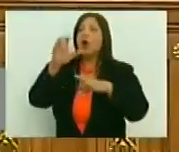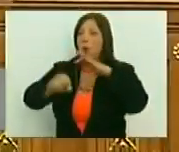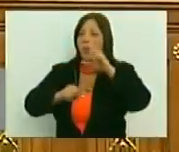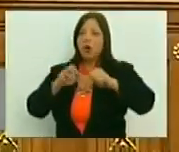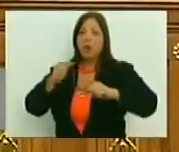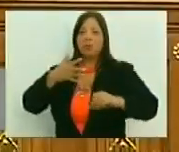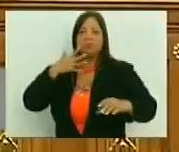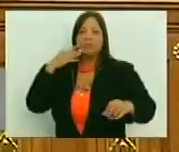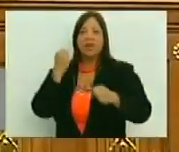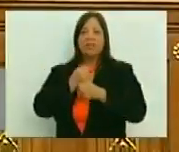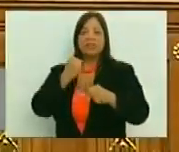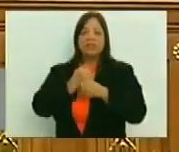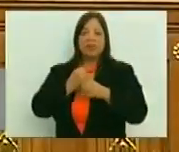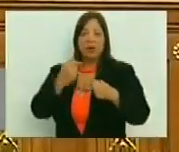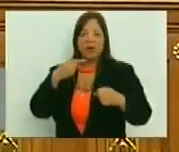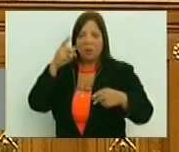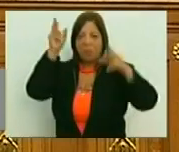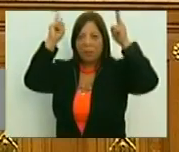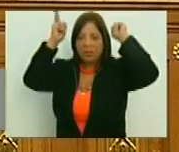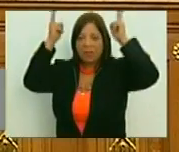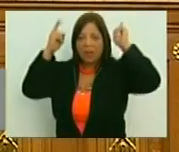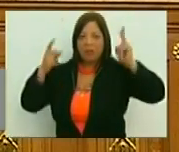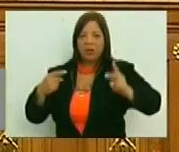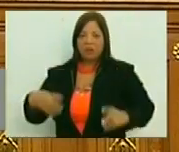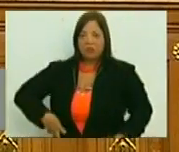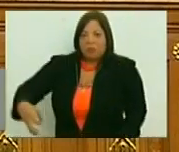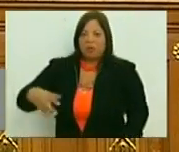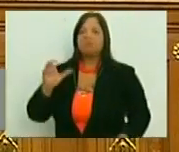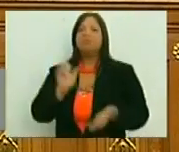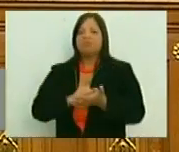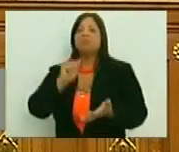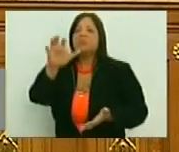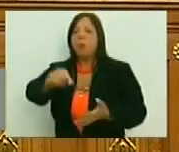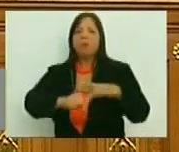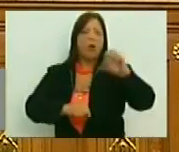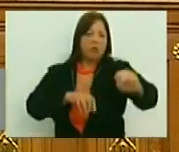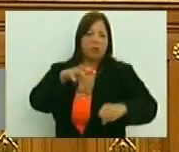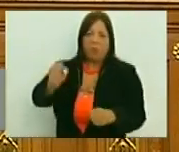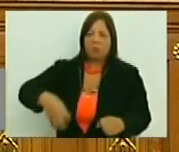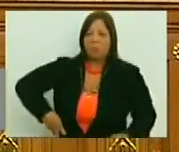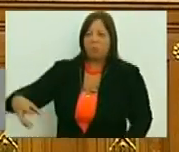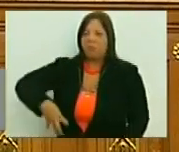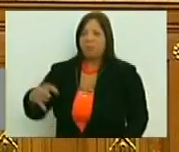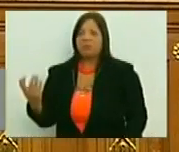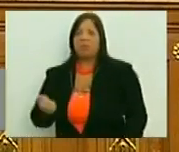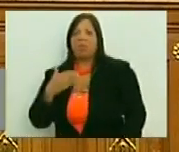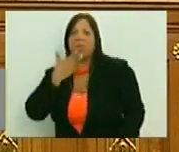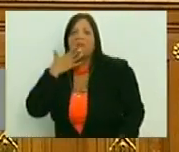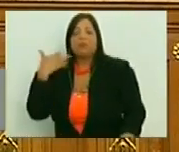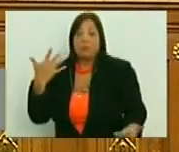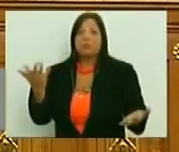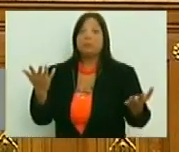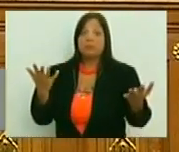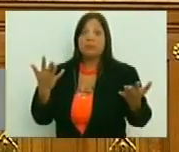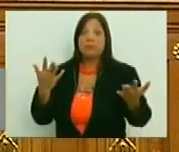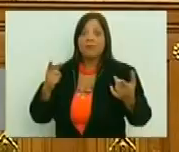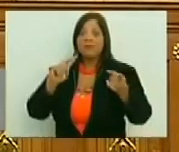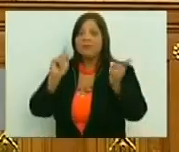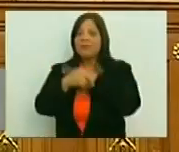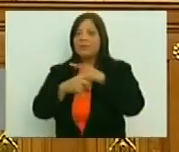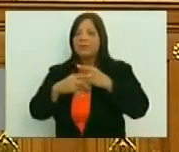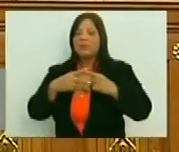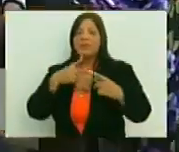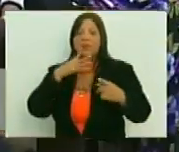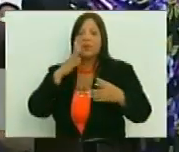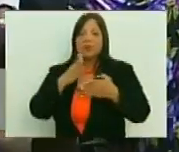El que trabaja en nosotros, los pendejos, tengo plata y yo compro, ¿sí? Puesto que no solo nos convirtieron, en